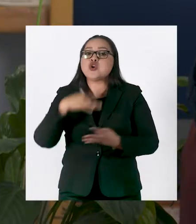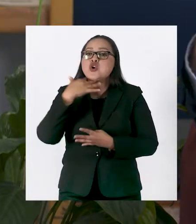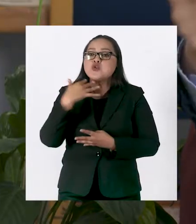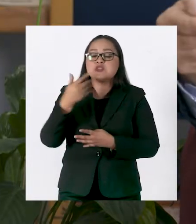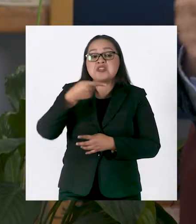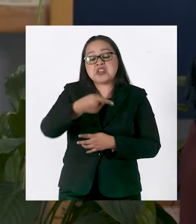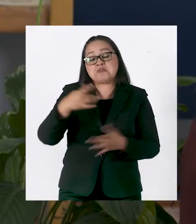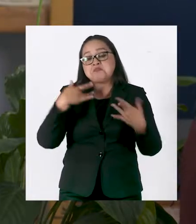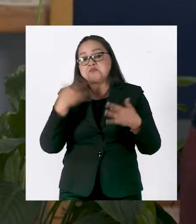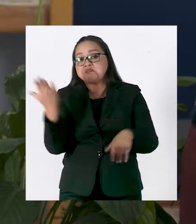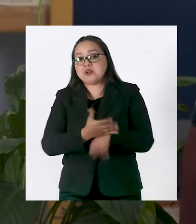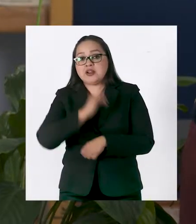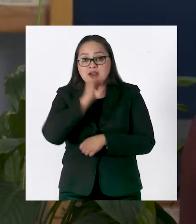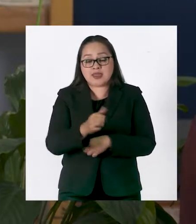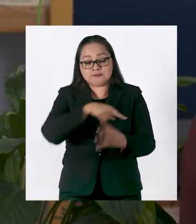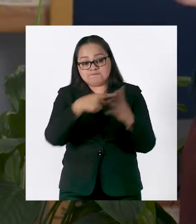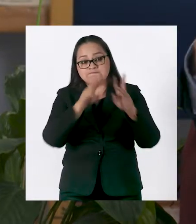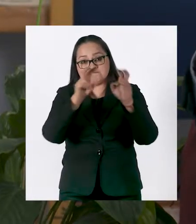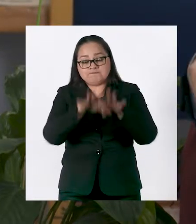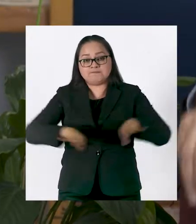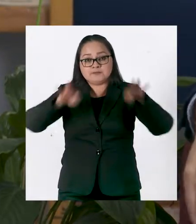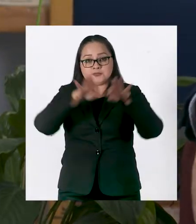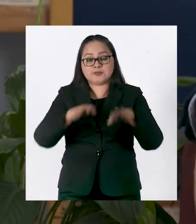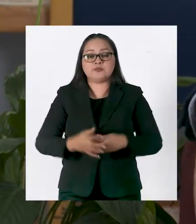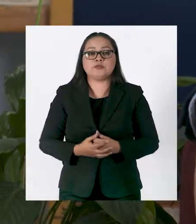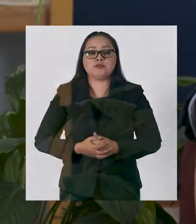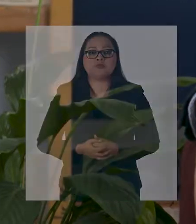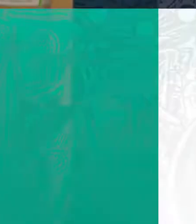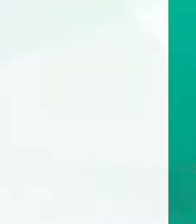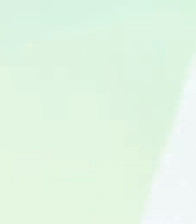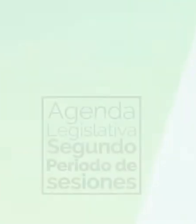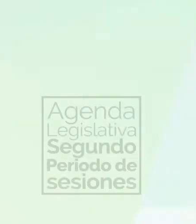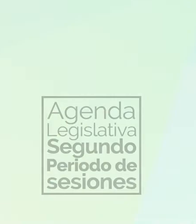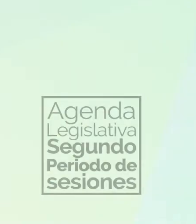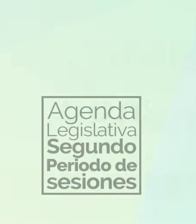Tercero, la violencia y la inseguridad. Y cuarto, la corrupción y la impunidad.